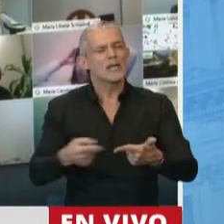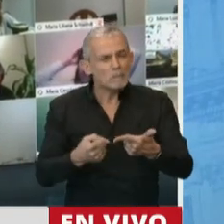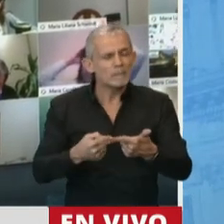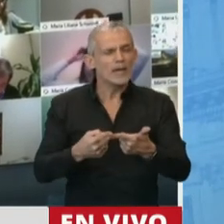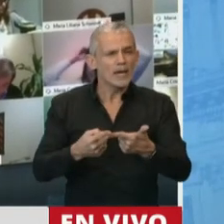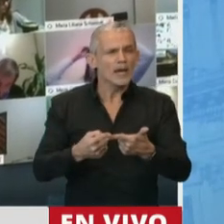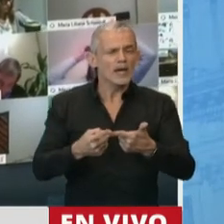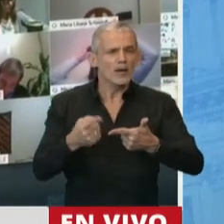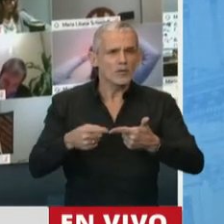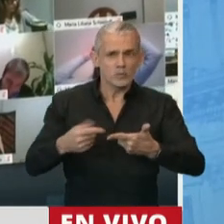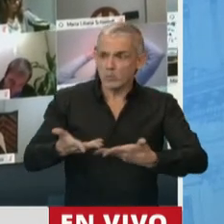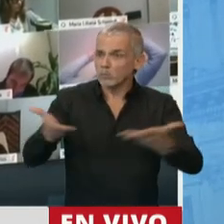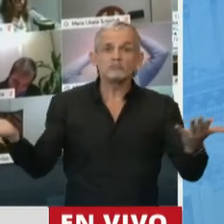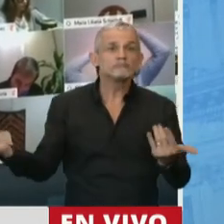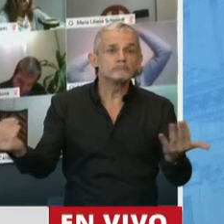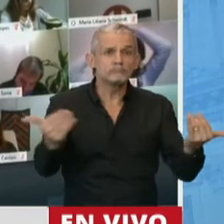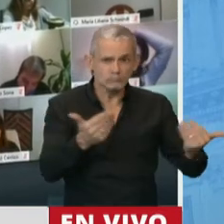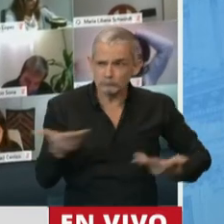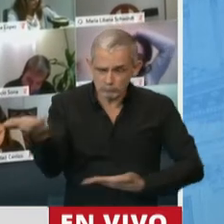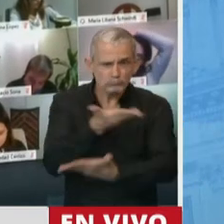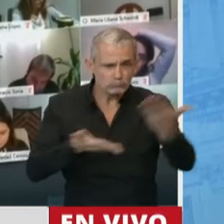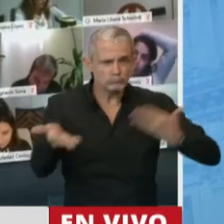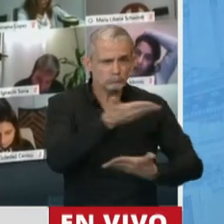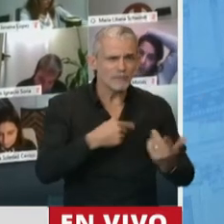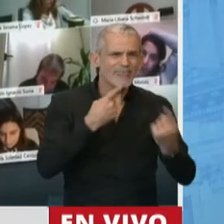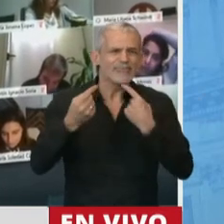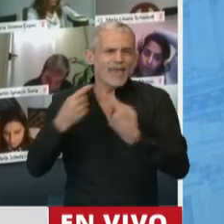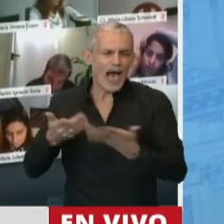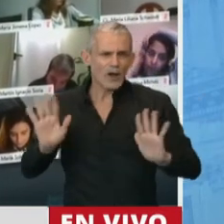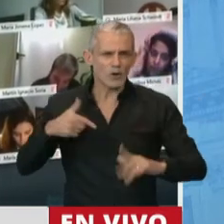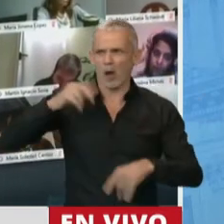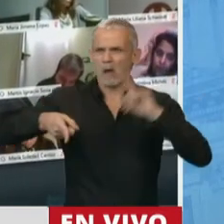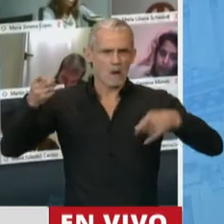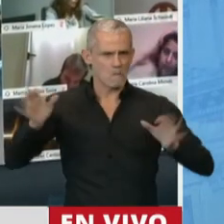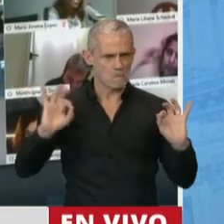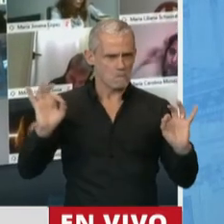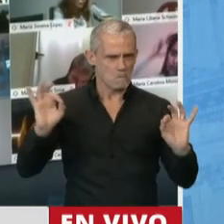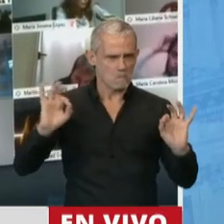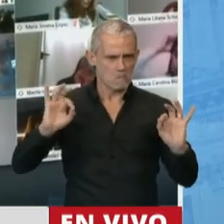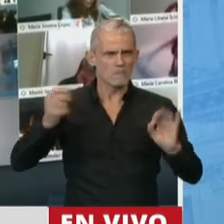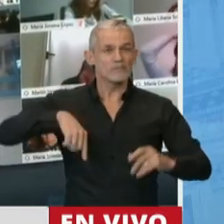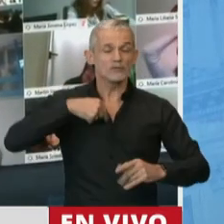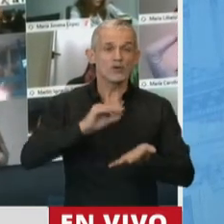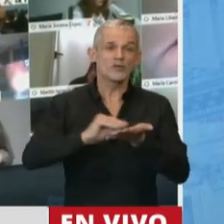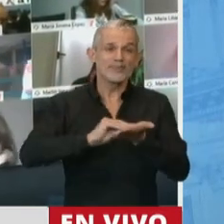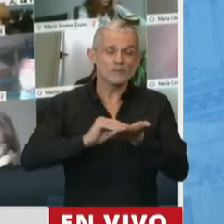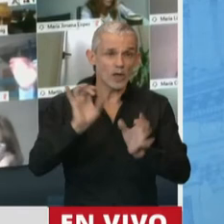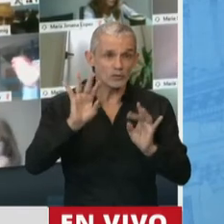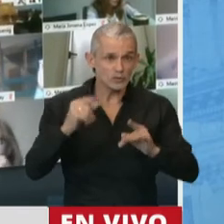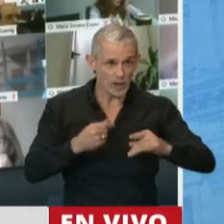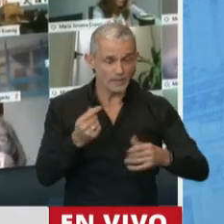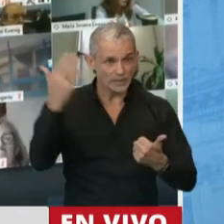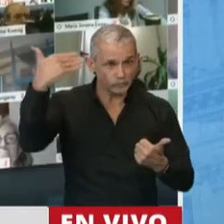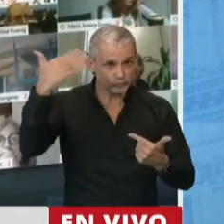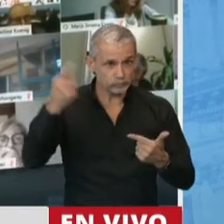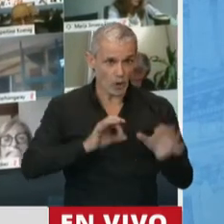un amplio espacio al diálogo social donde tuvimos intervención no solo nosotros, los legisladores, o quienes habíamos